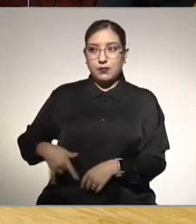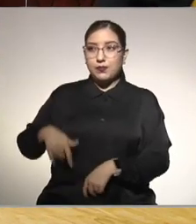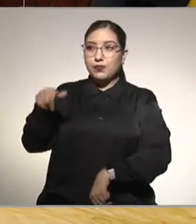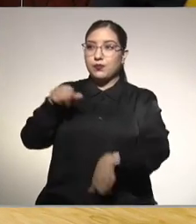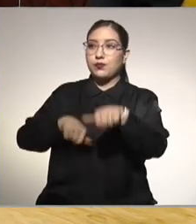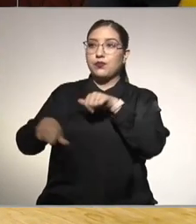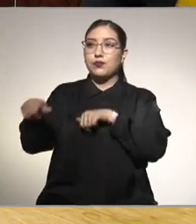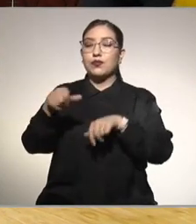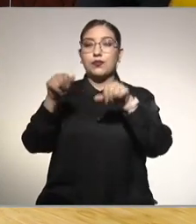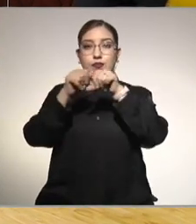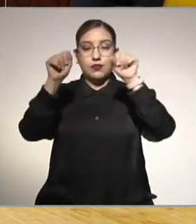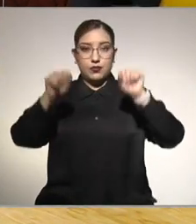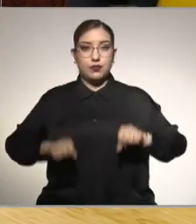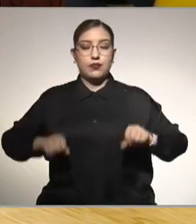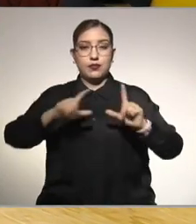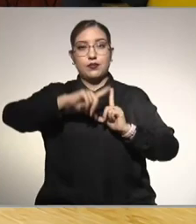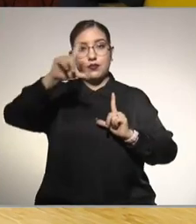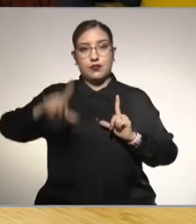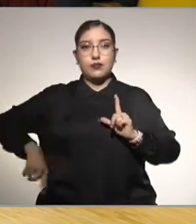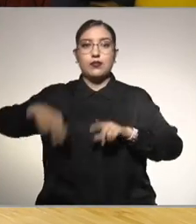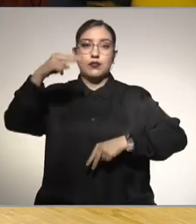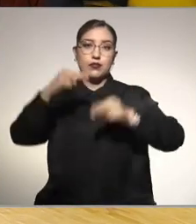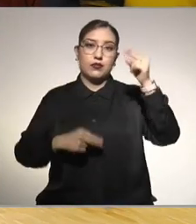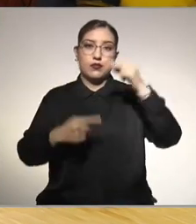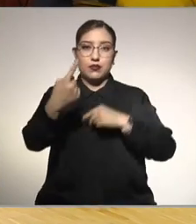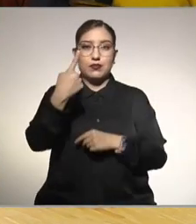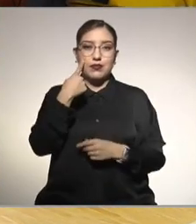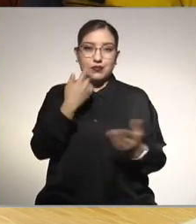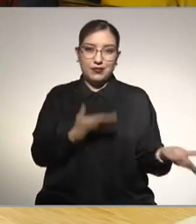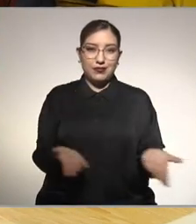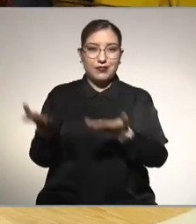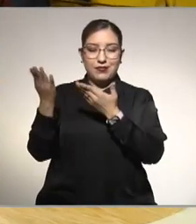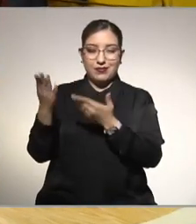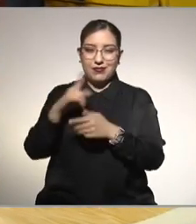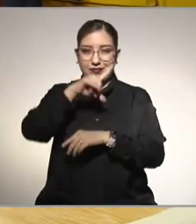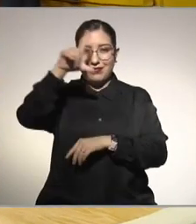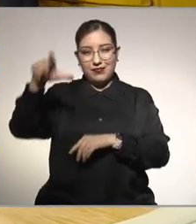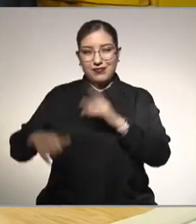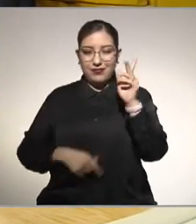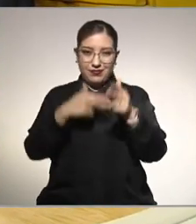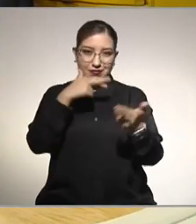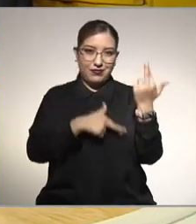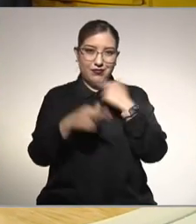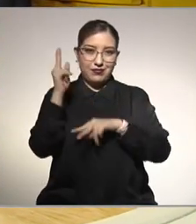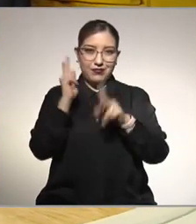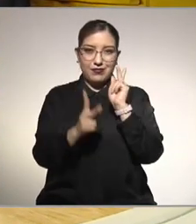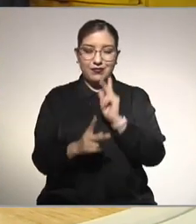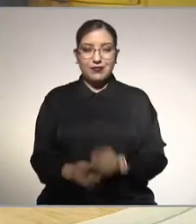Sistema Nacional de Investigadores, nivel 1. Y tenemos una cápsula introductoria para ustedes para regresar a platicar sobre el tema.